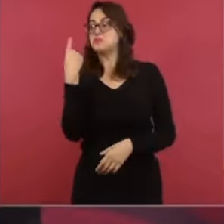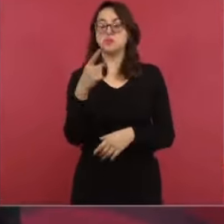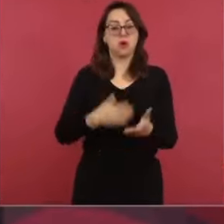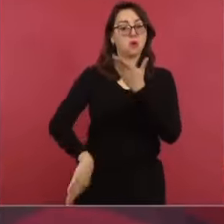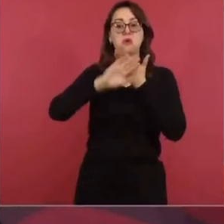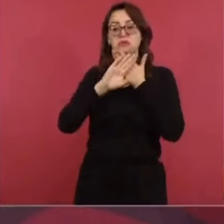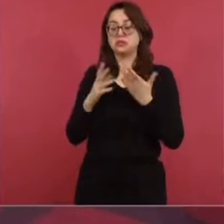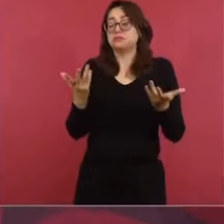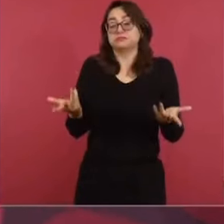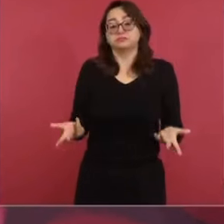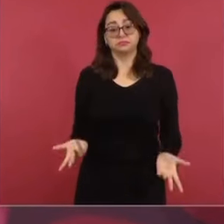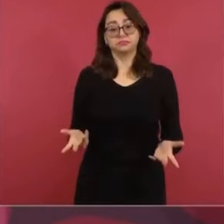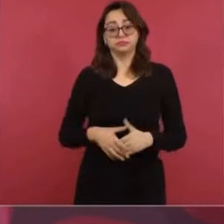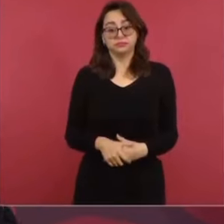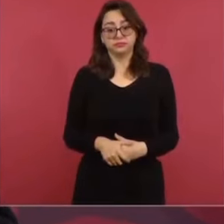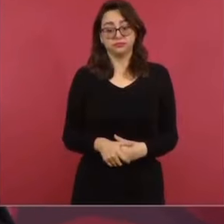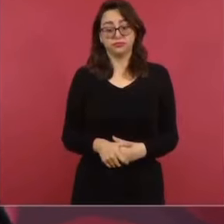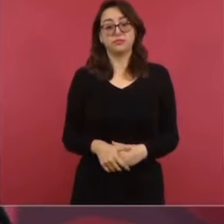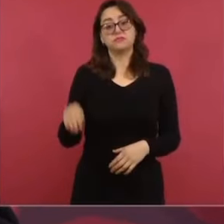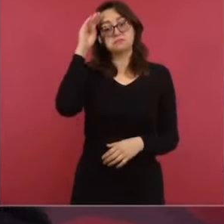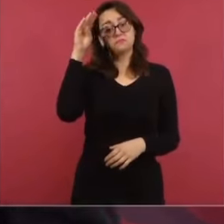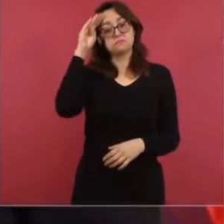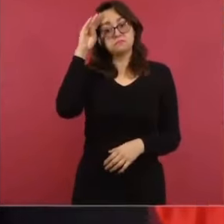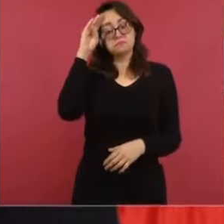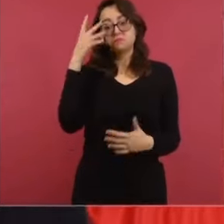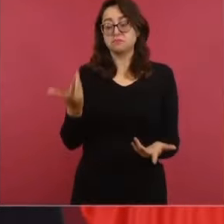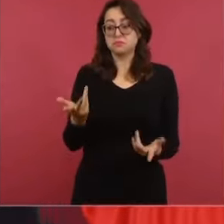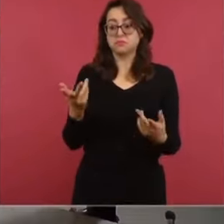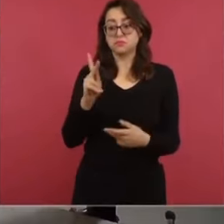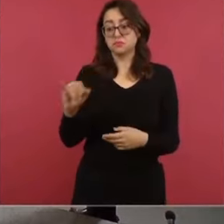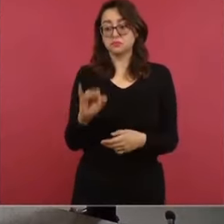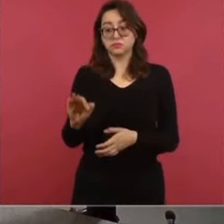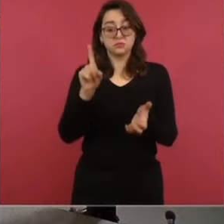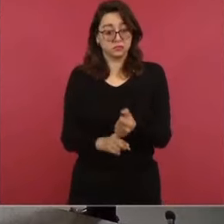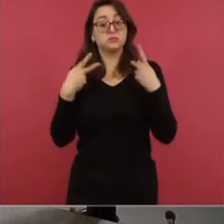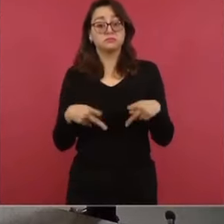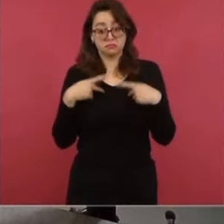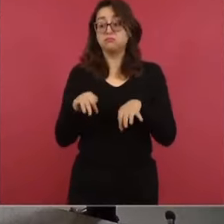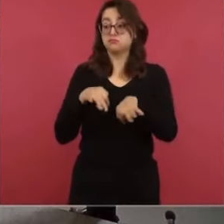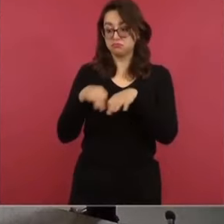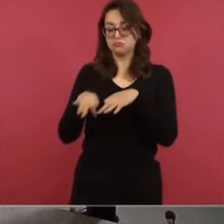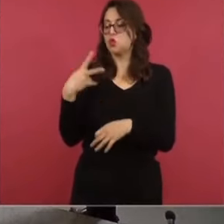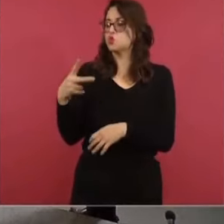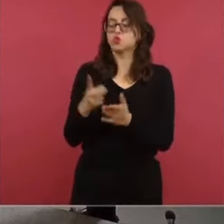que considero es que los trabajadores del Poder Judicial tienen todo su derecho de manifestarse y de expresarse